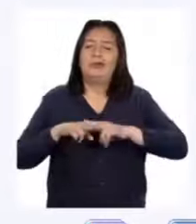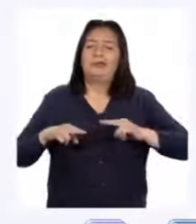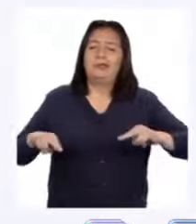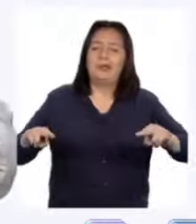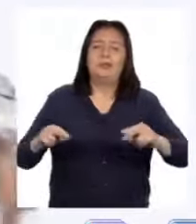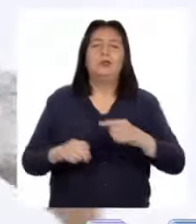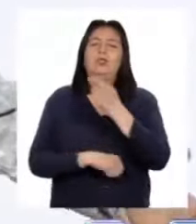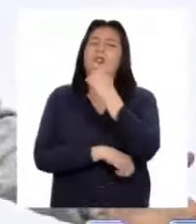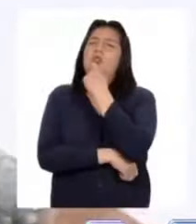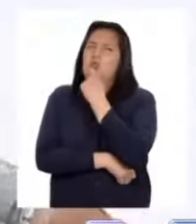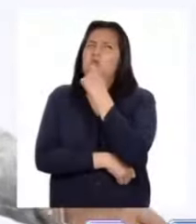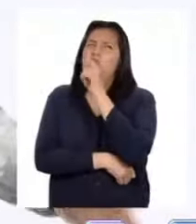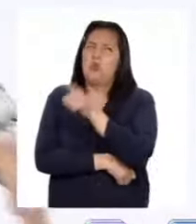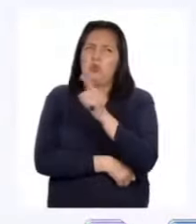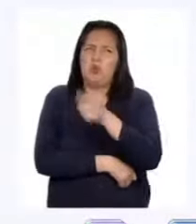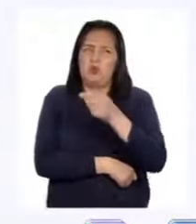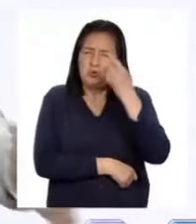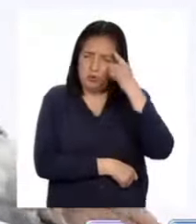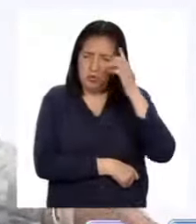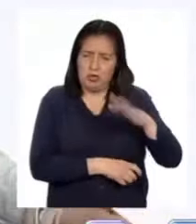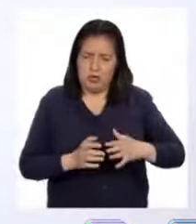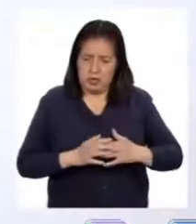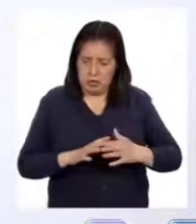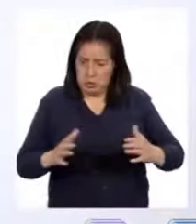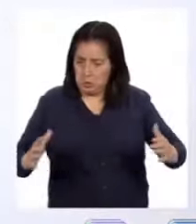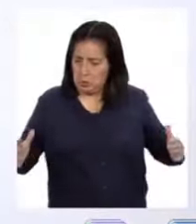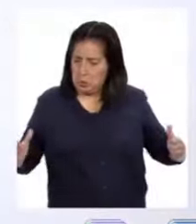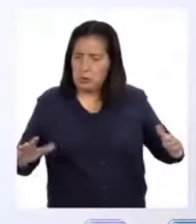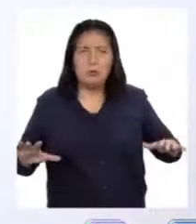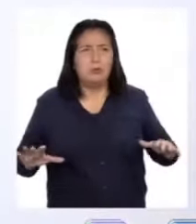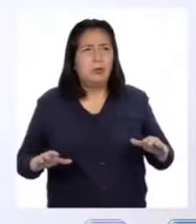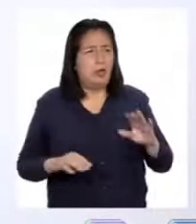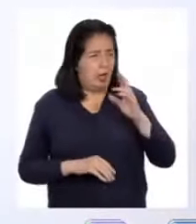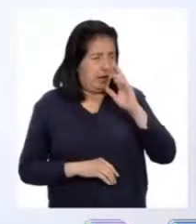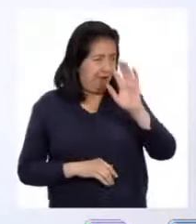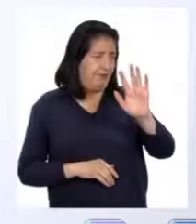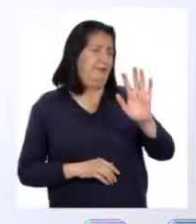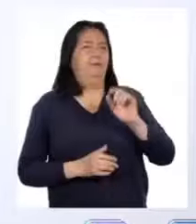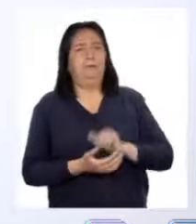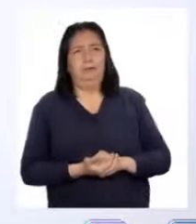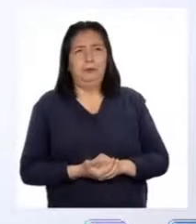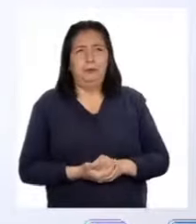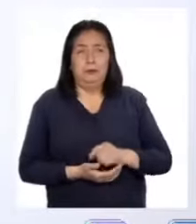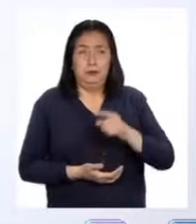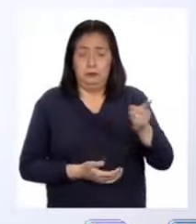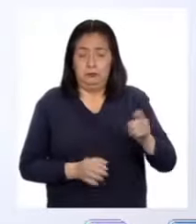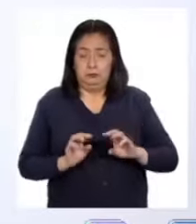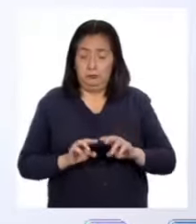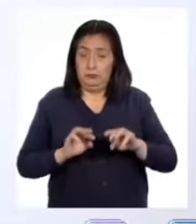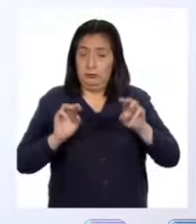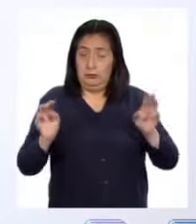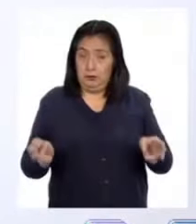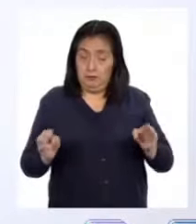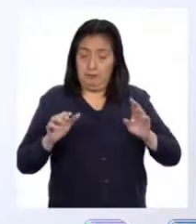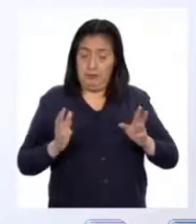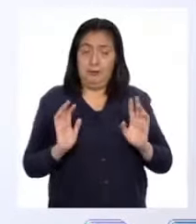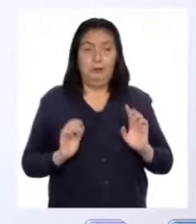sugeriría que sea todo este espacio. A ver, Patty, al estar en la mesa,